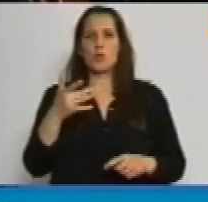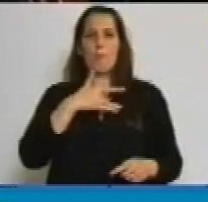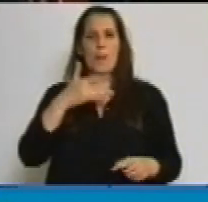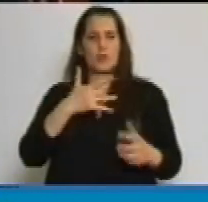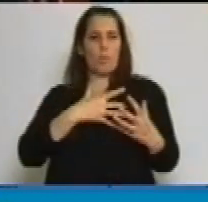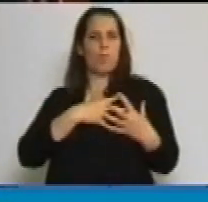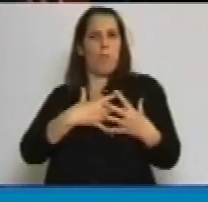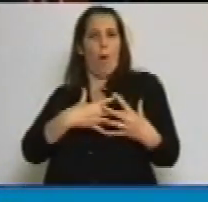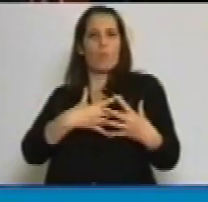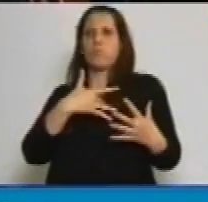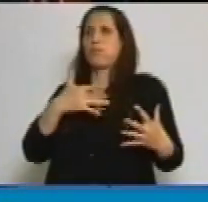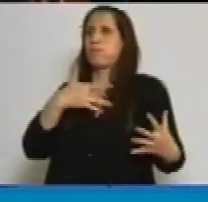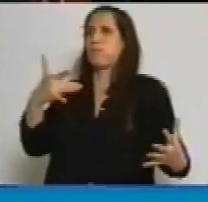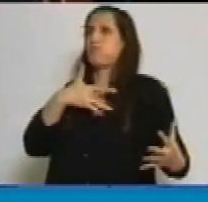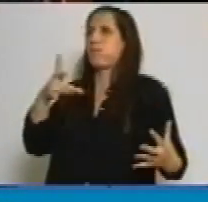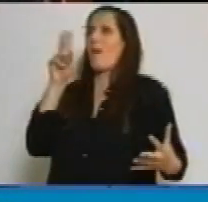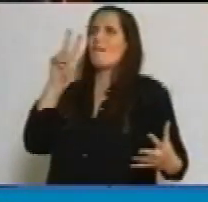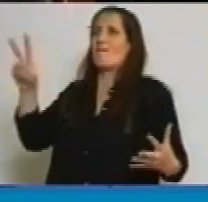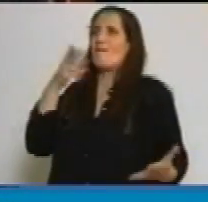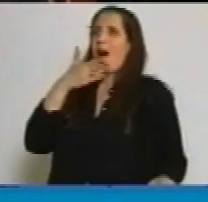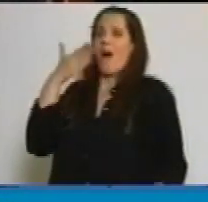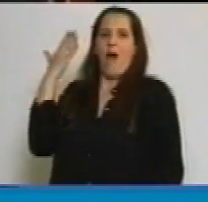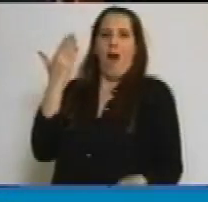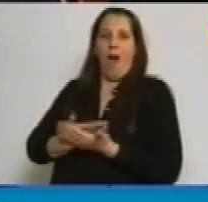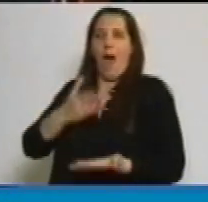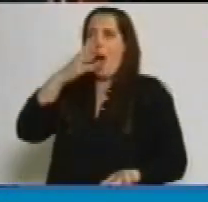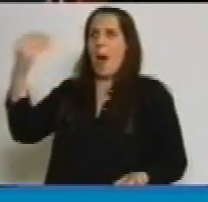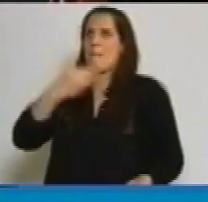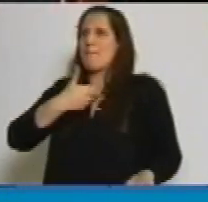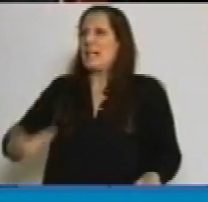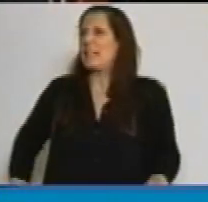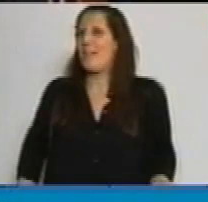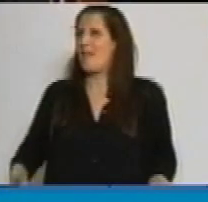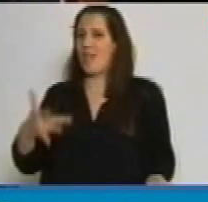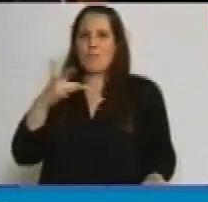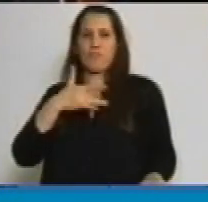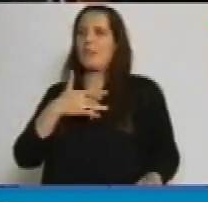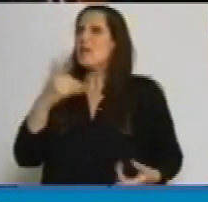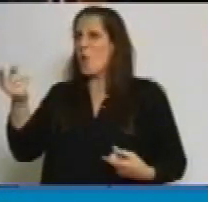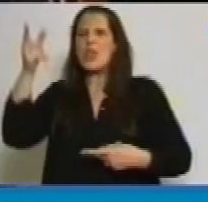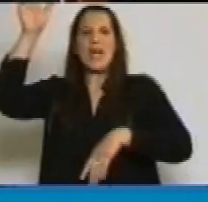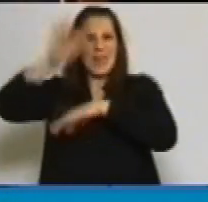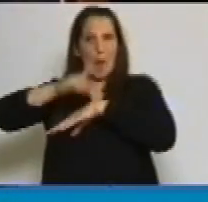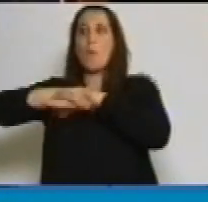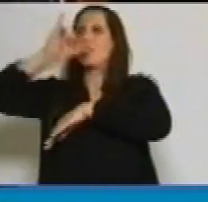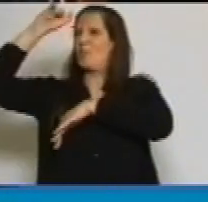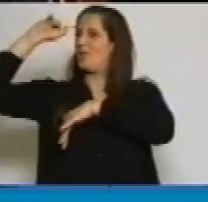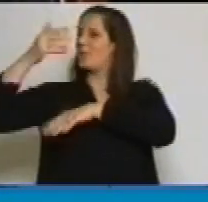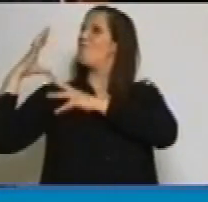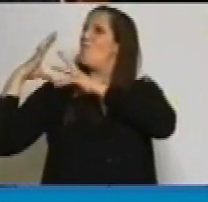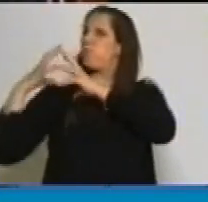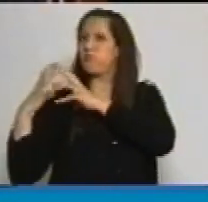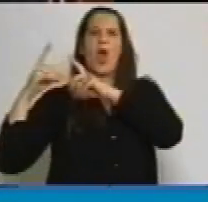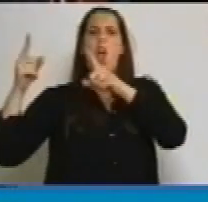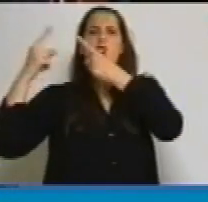pecho cuando la vemos a la Presidenta de la República hacerse cargo de todo